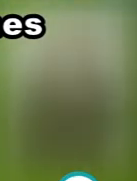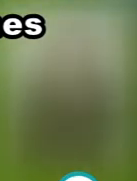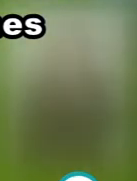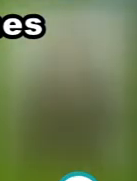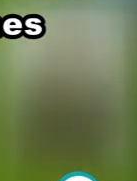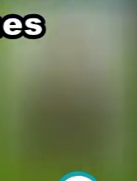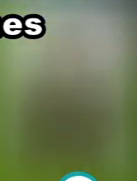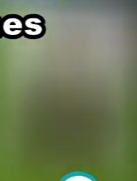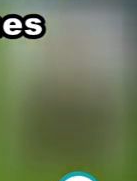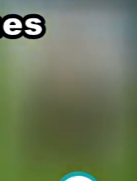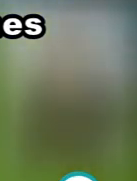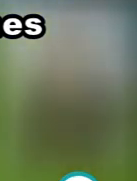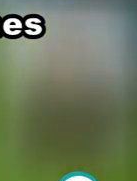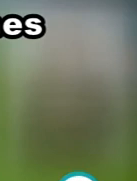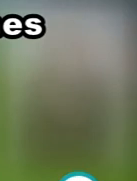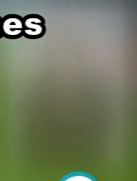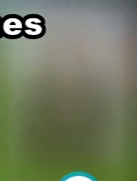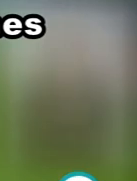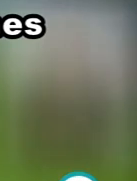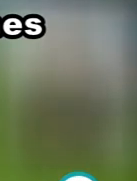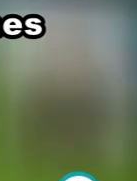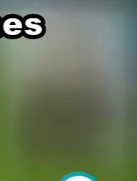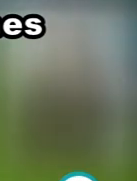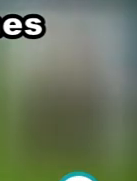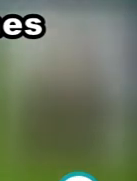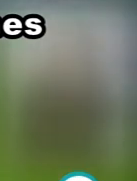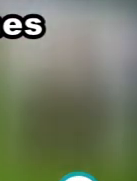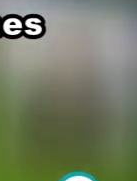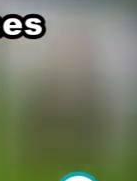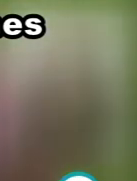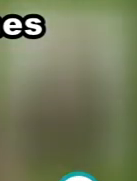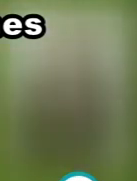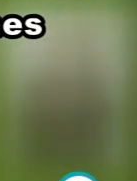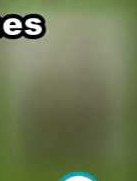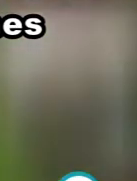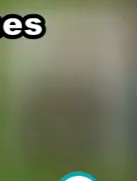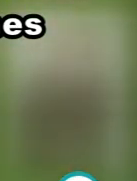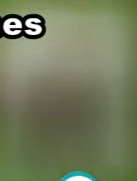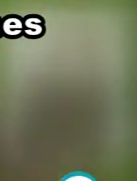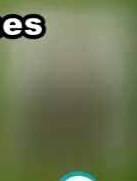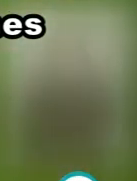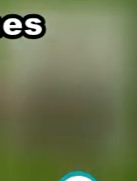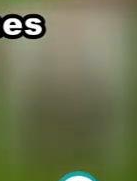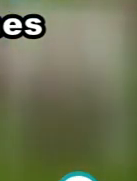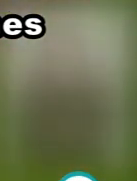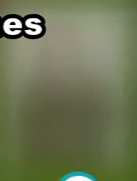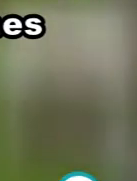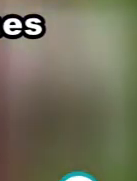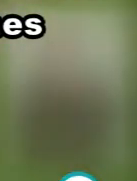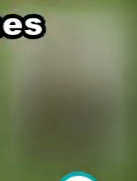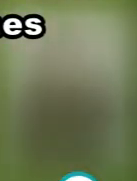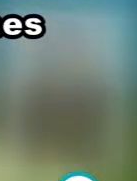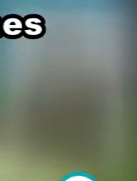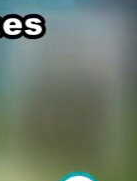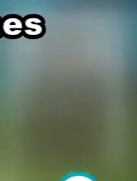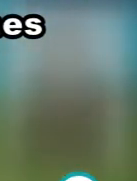que era jugada en el lugar. Me parece bien porque estaba muy justo. Pero en este otro, aquí marca el 2-1,